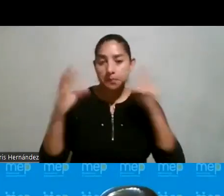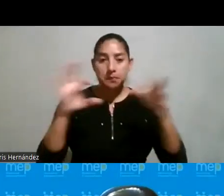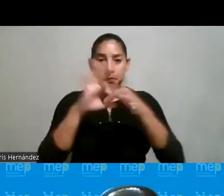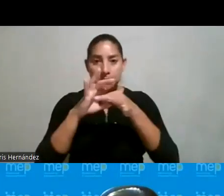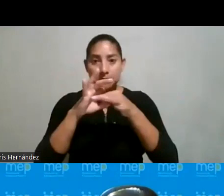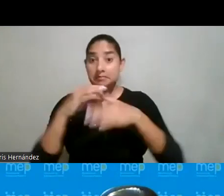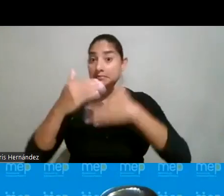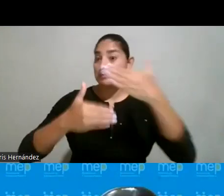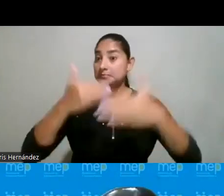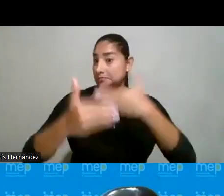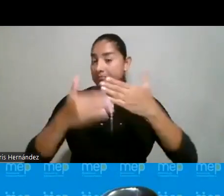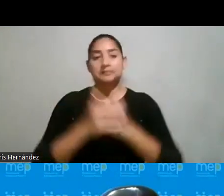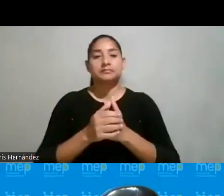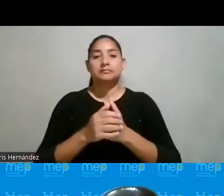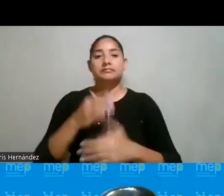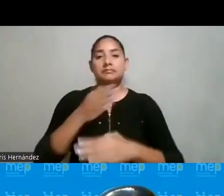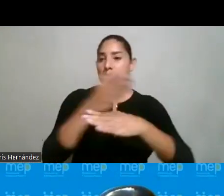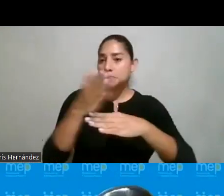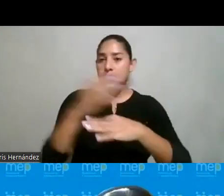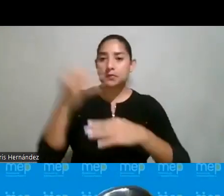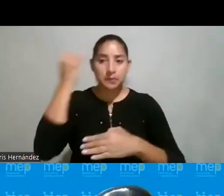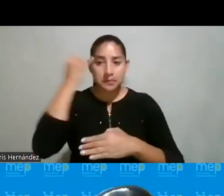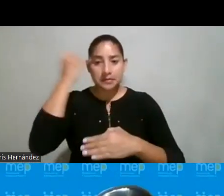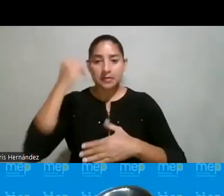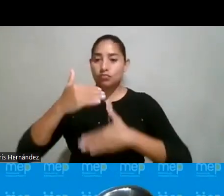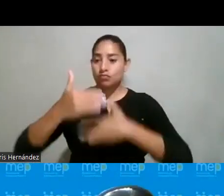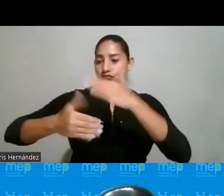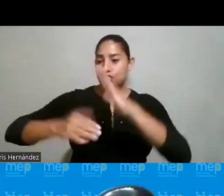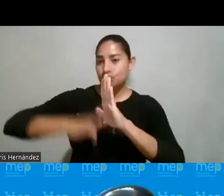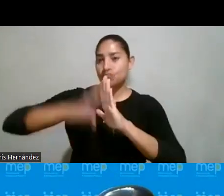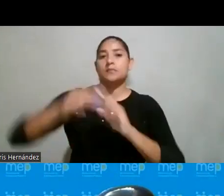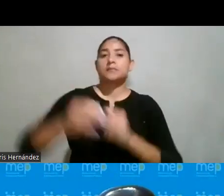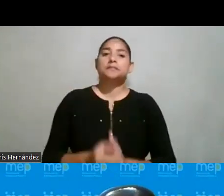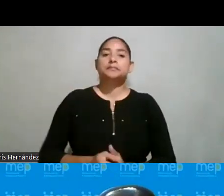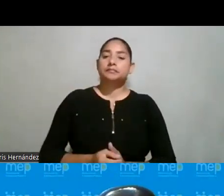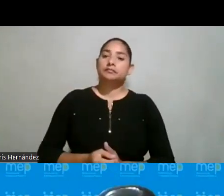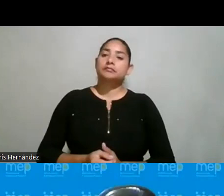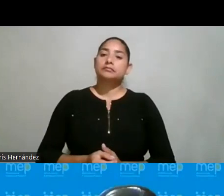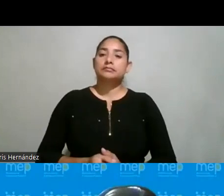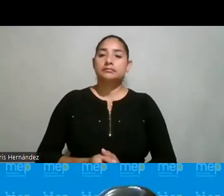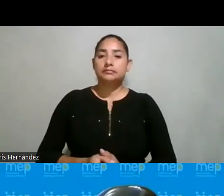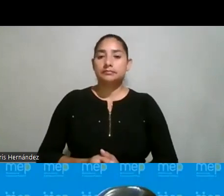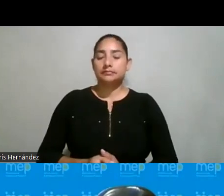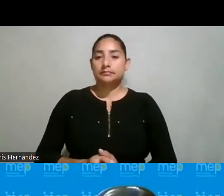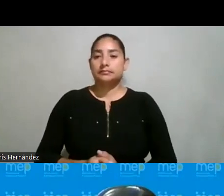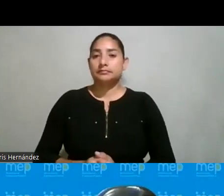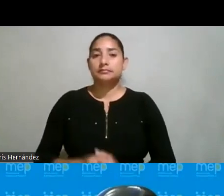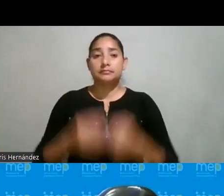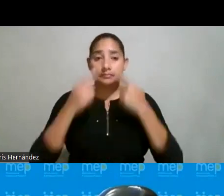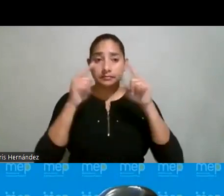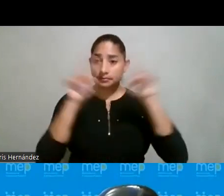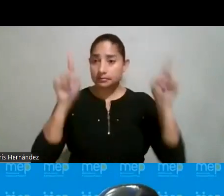pues, compartir ideas y crecer sobre ellas también. Muy bien, por favor, me indican si lo están